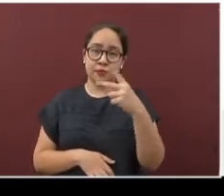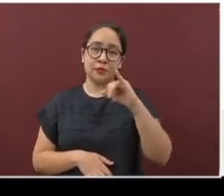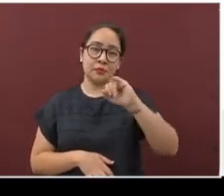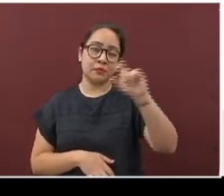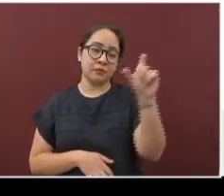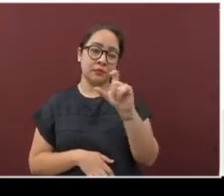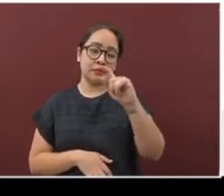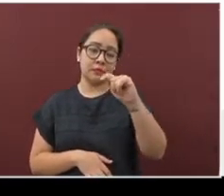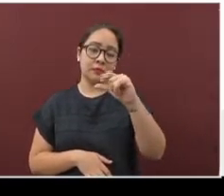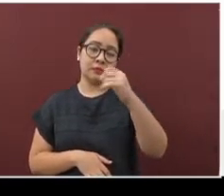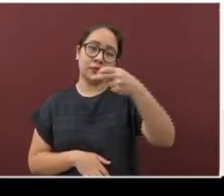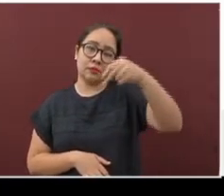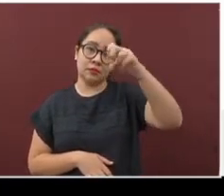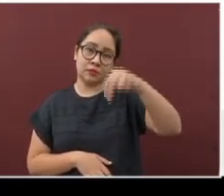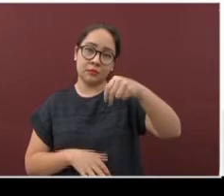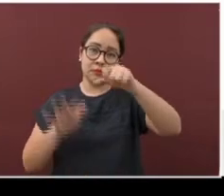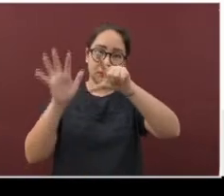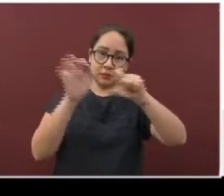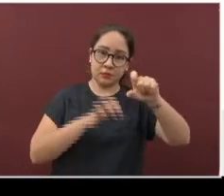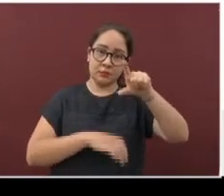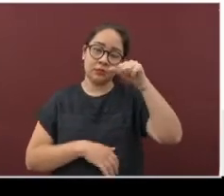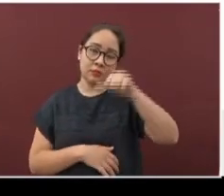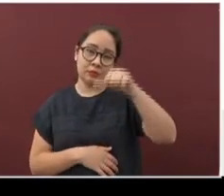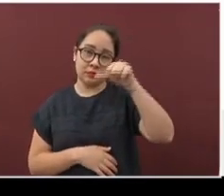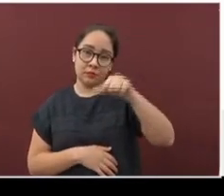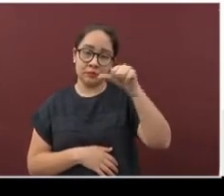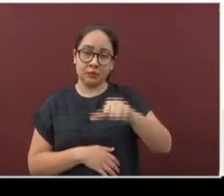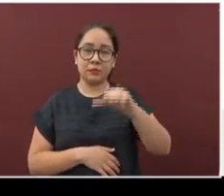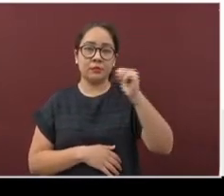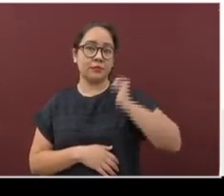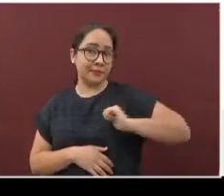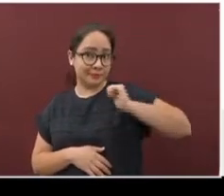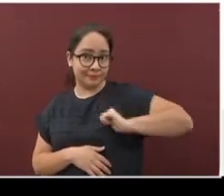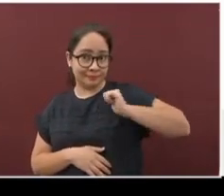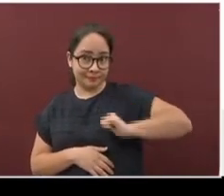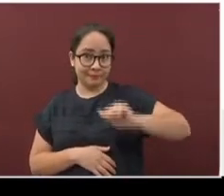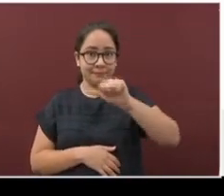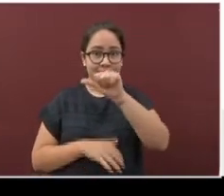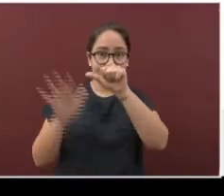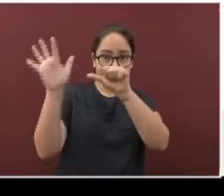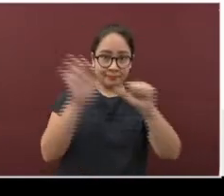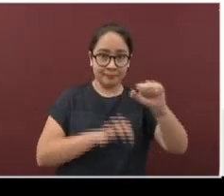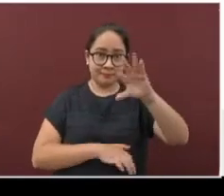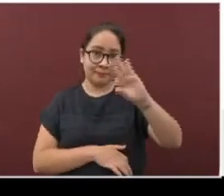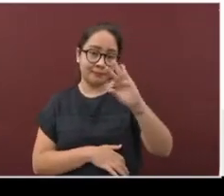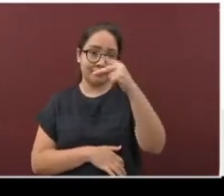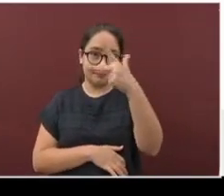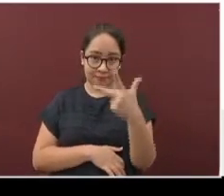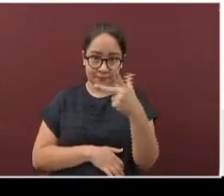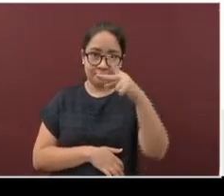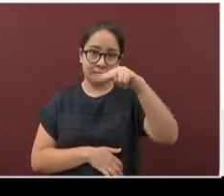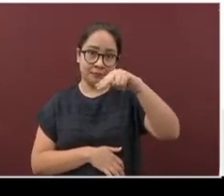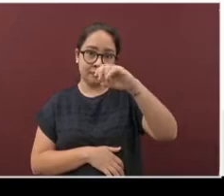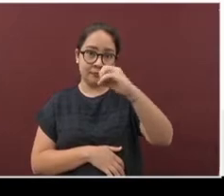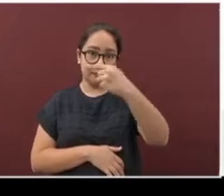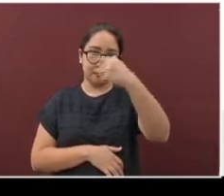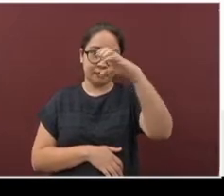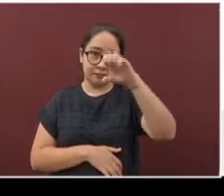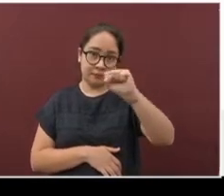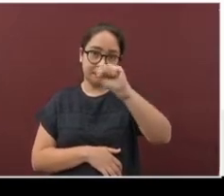Iztazoquitlán con 716. La Antigua 648. Nogales